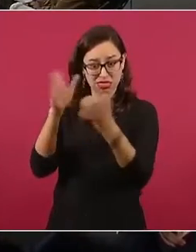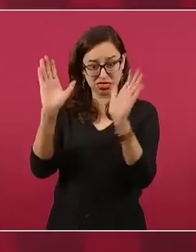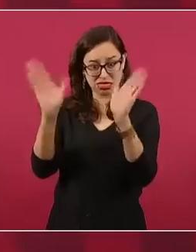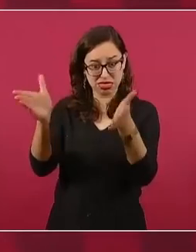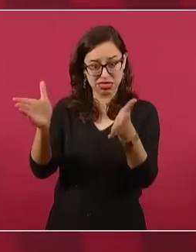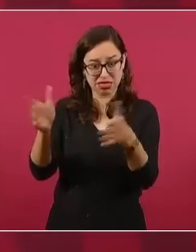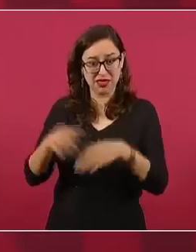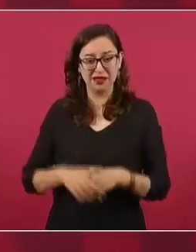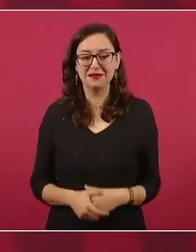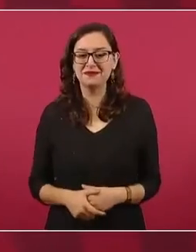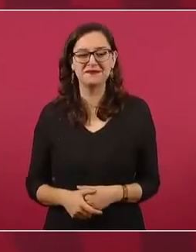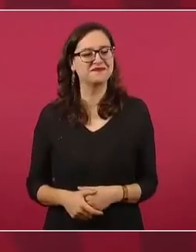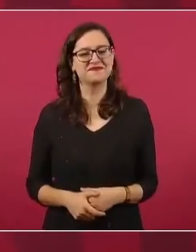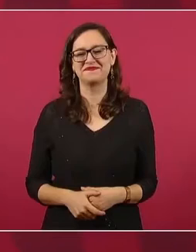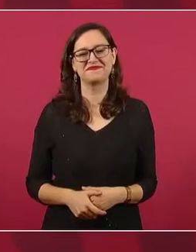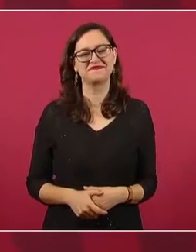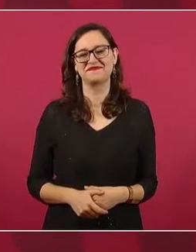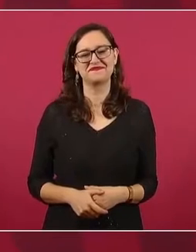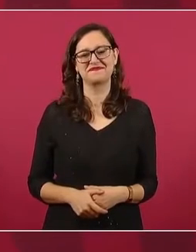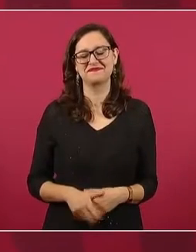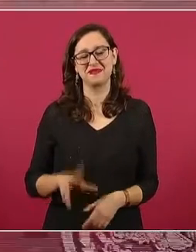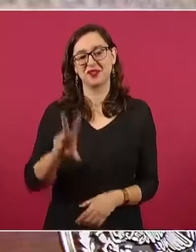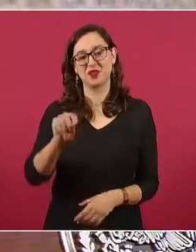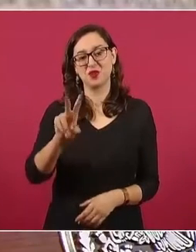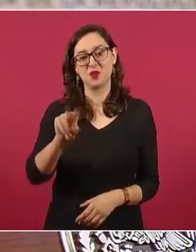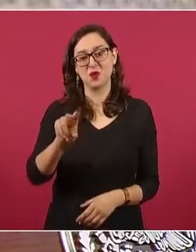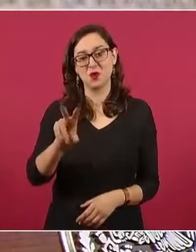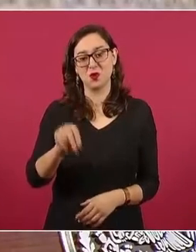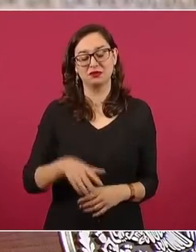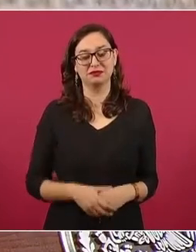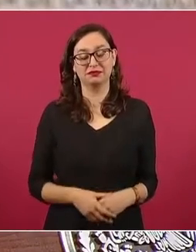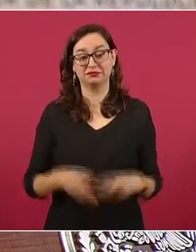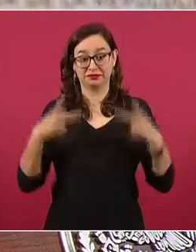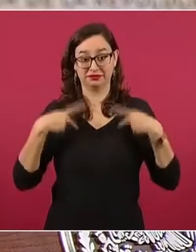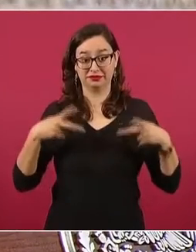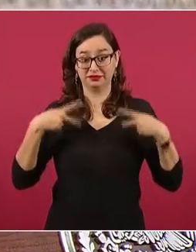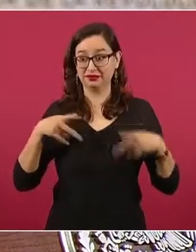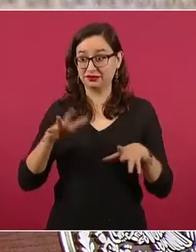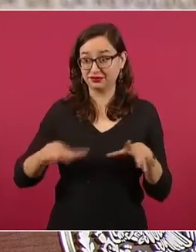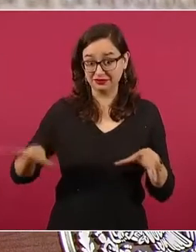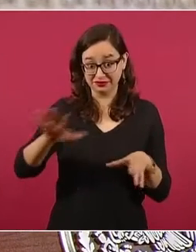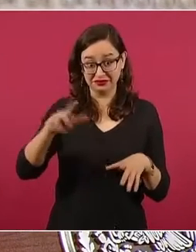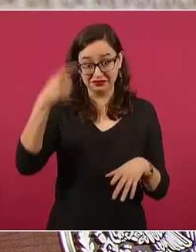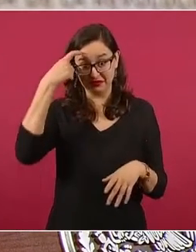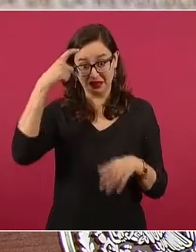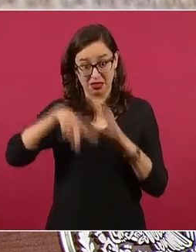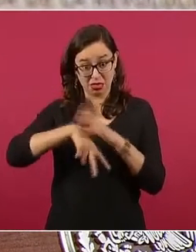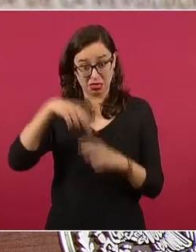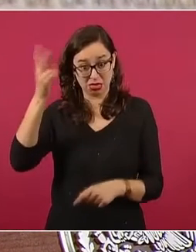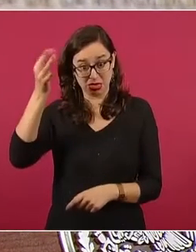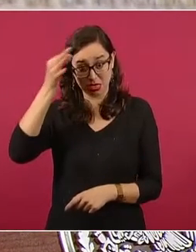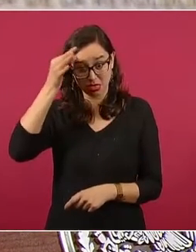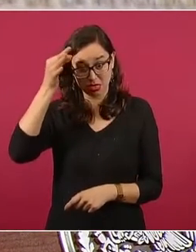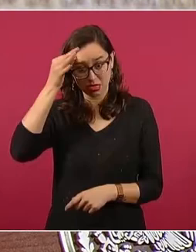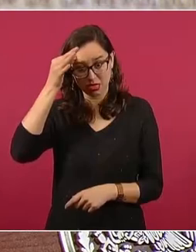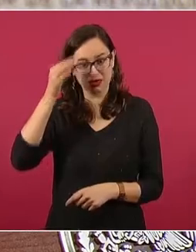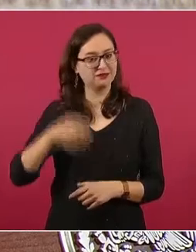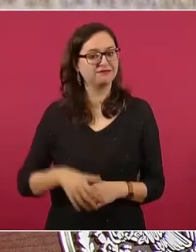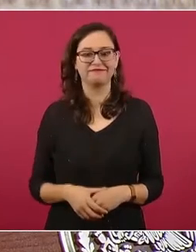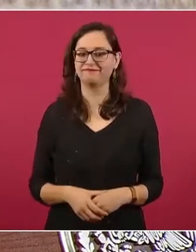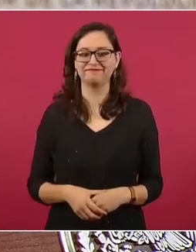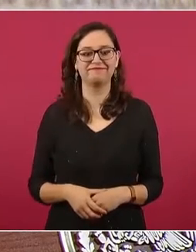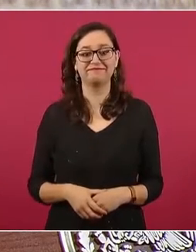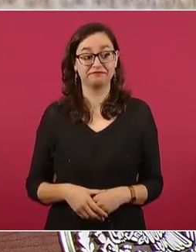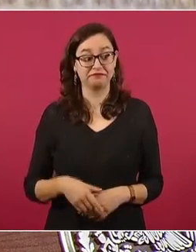pueblo. No, el pueblo no es tonto, tonto